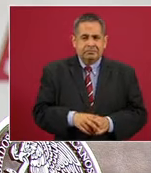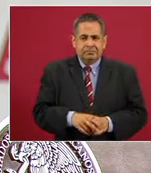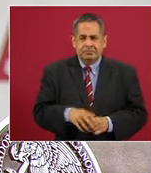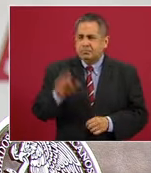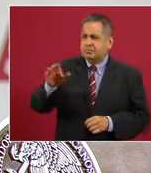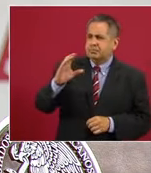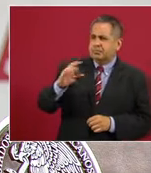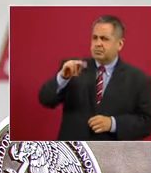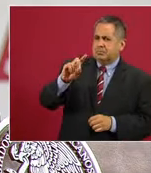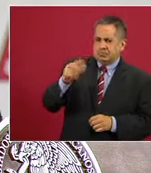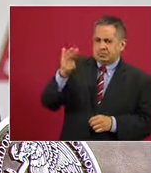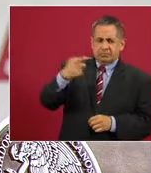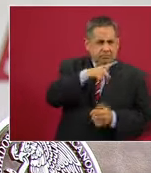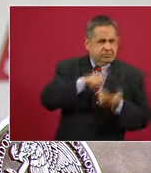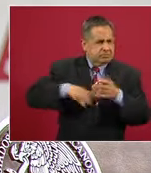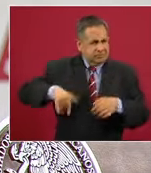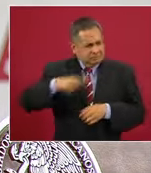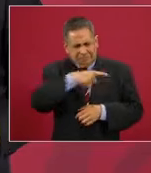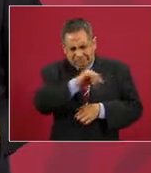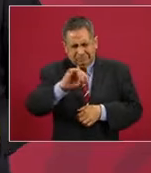CNDH, a la sede de la CNDH? Sí.